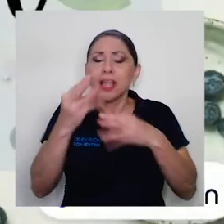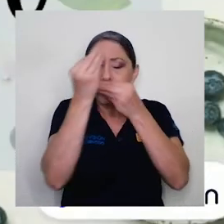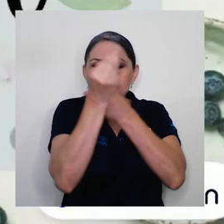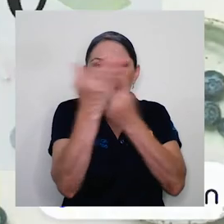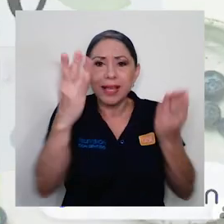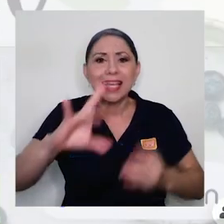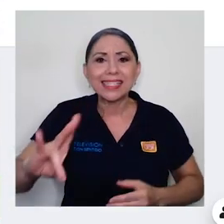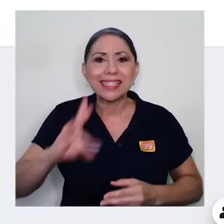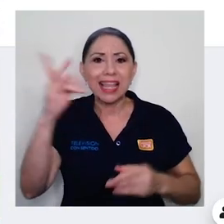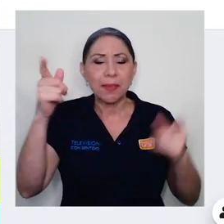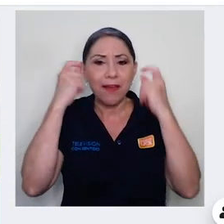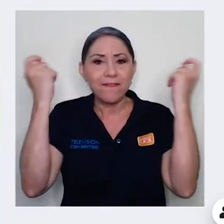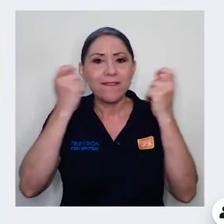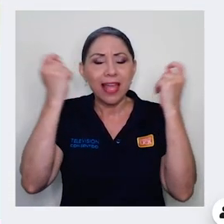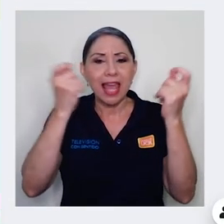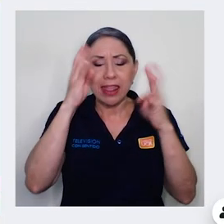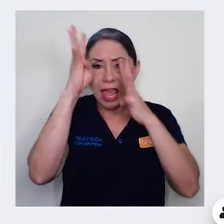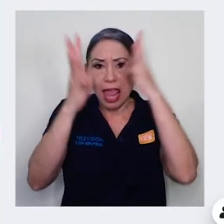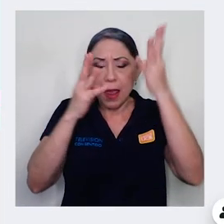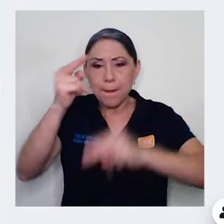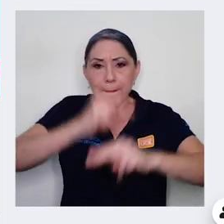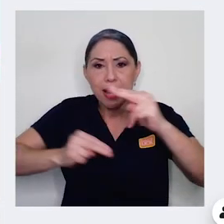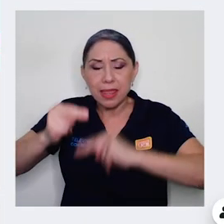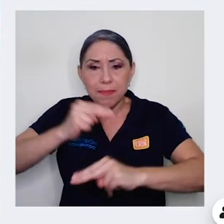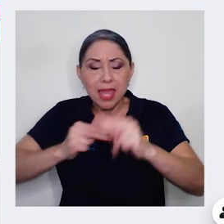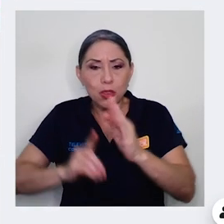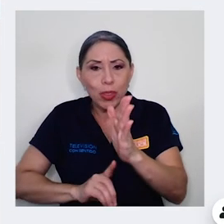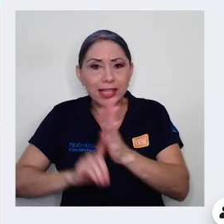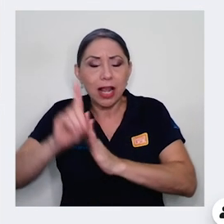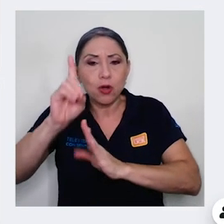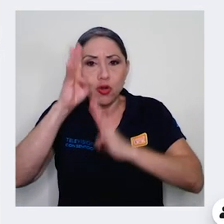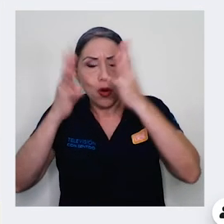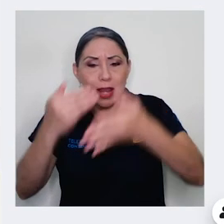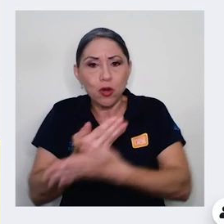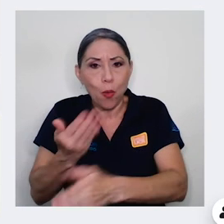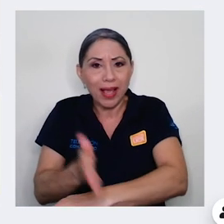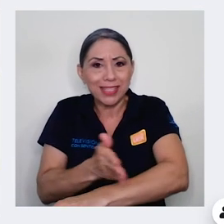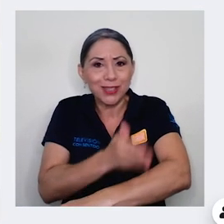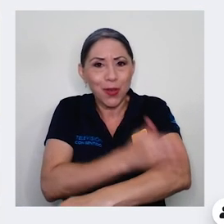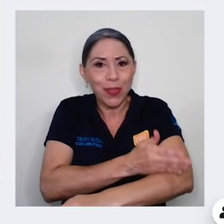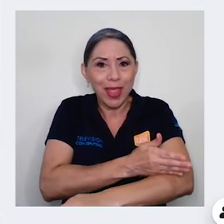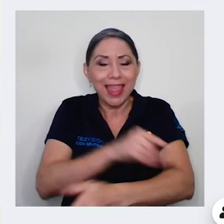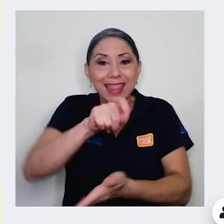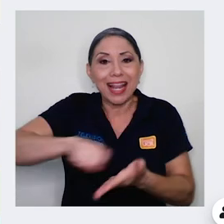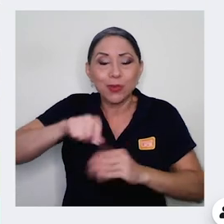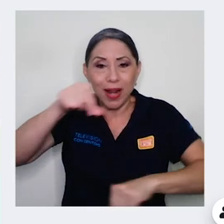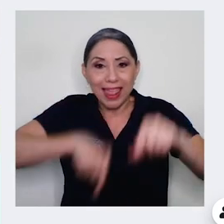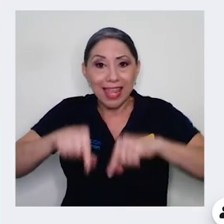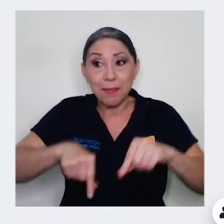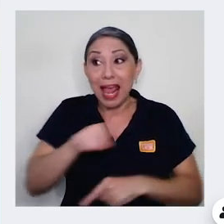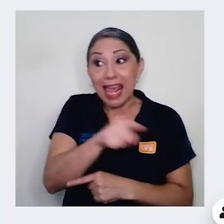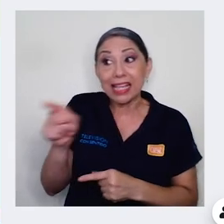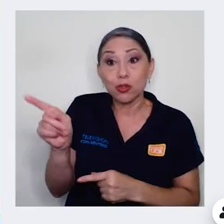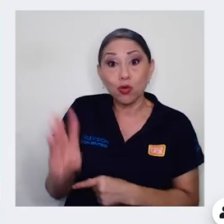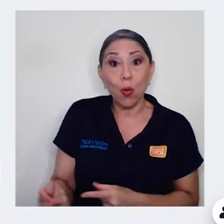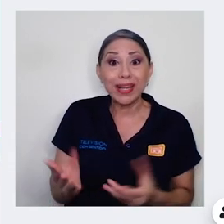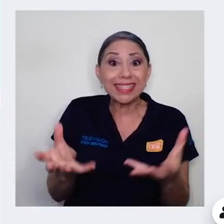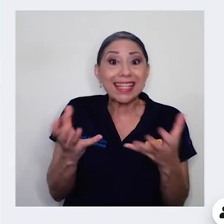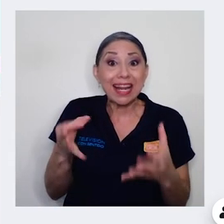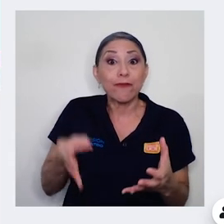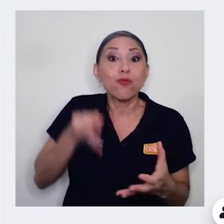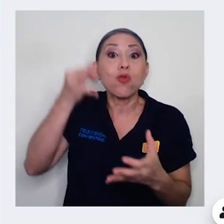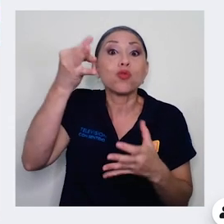en la séptima feria de emprendimiento, desarrollo e innovación de la Escuela de Química. Los jóvenes tienen proyectado en un futuro